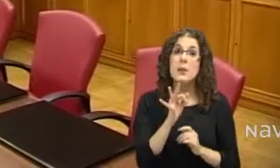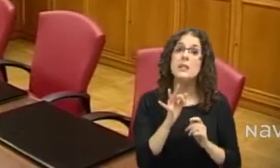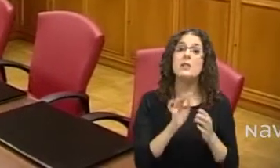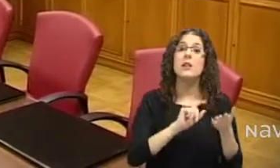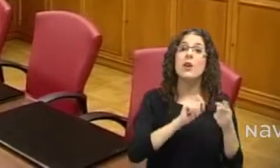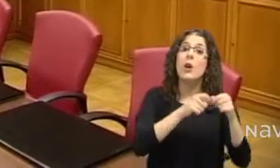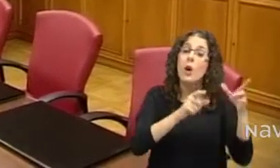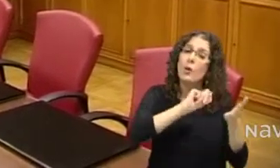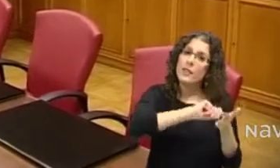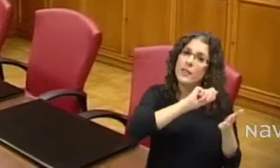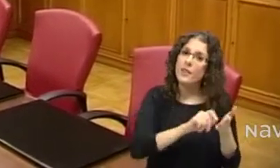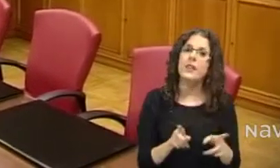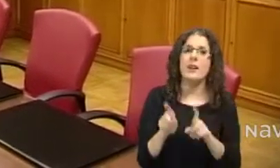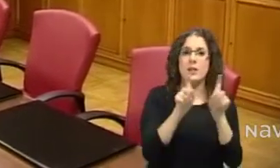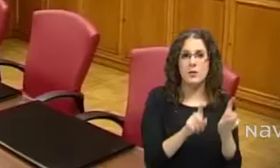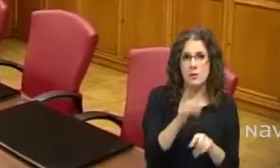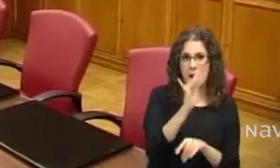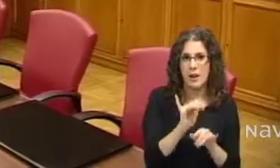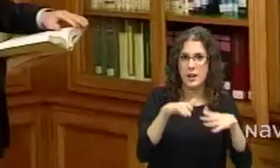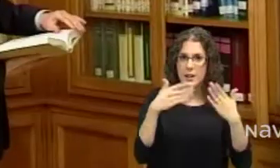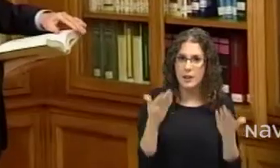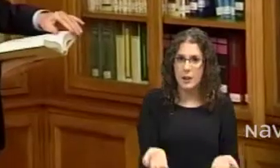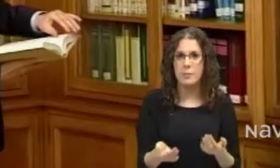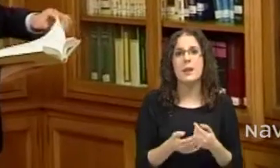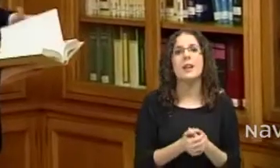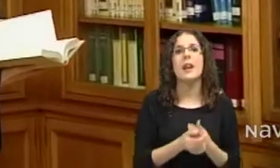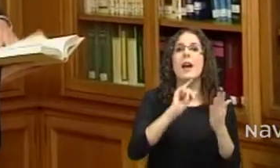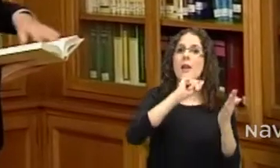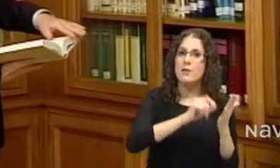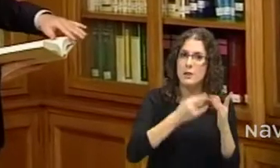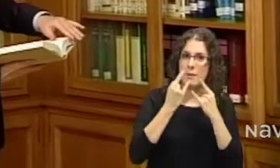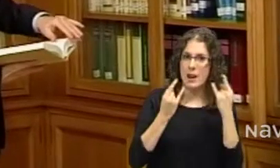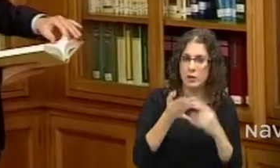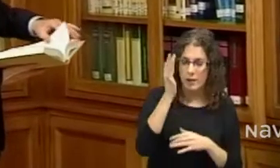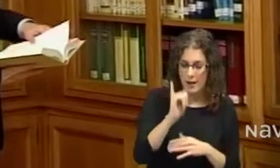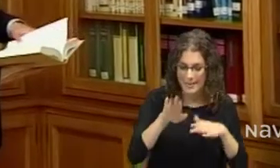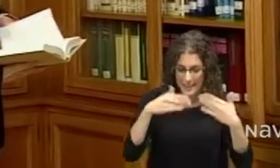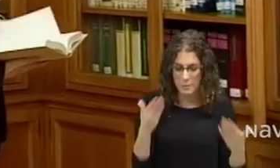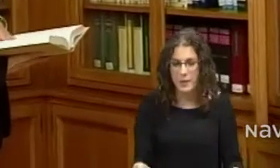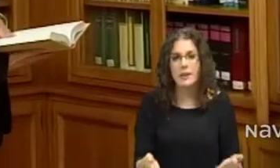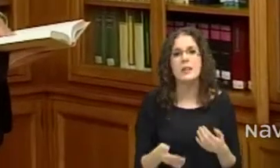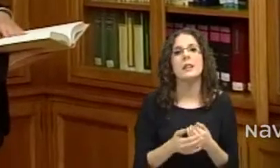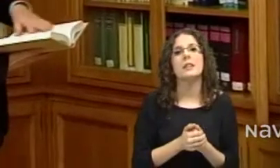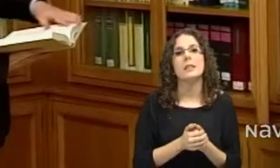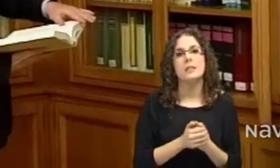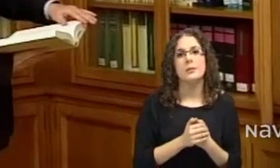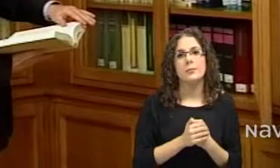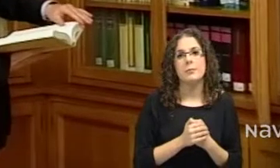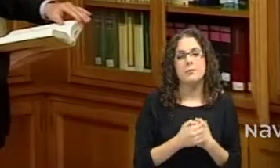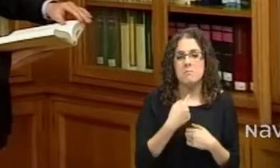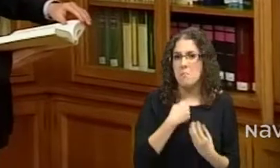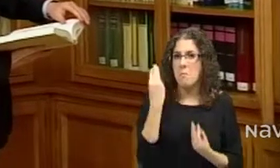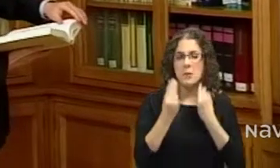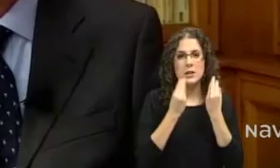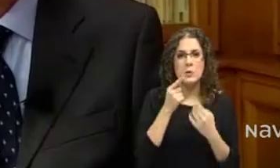una red integrada, notarial, con la firma electrónica avanzada reconocida, de primer nivel. Creo que es una